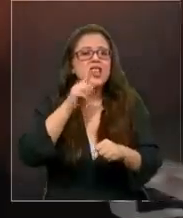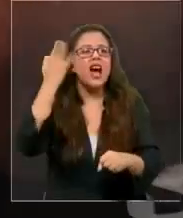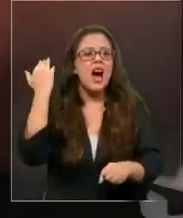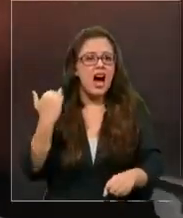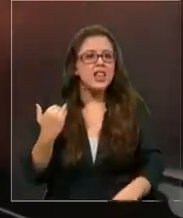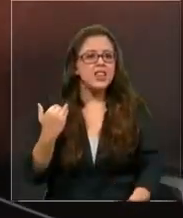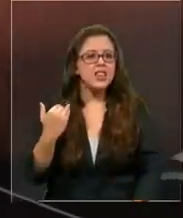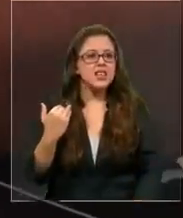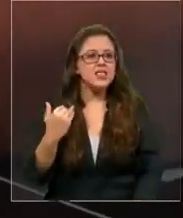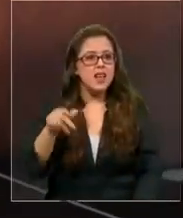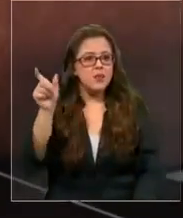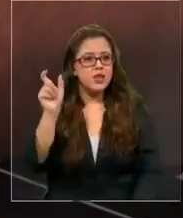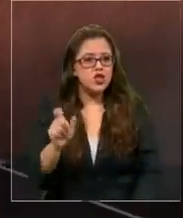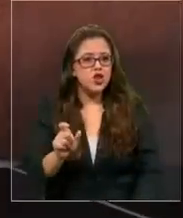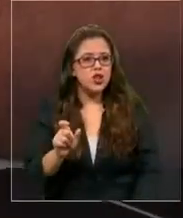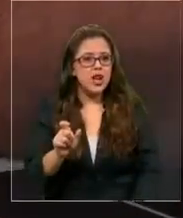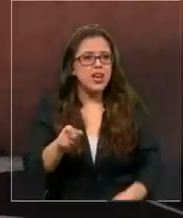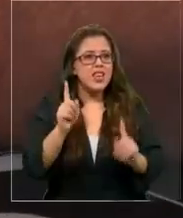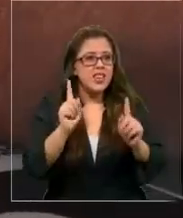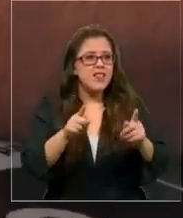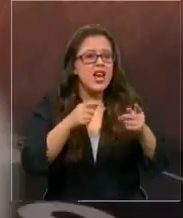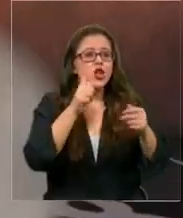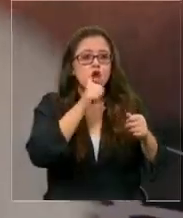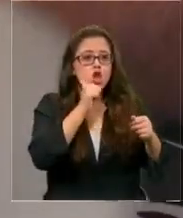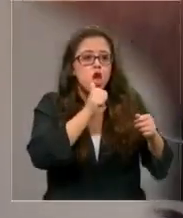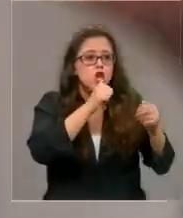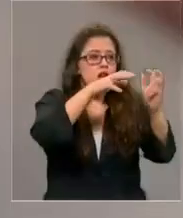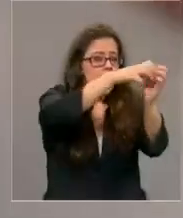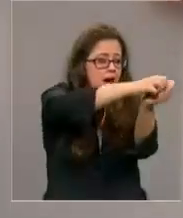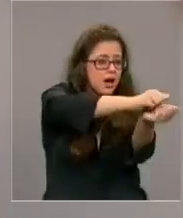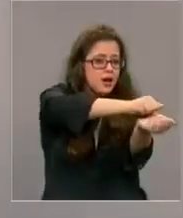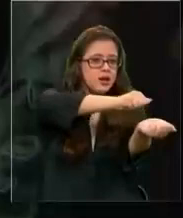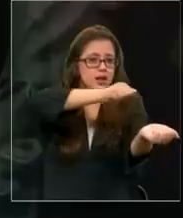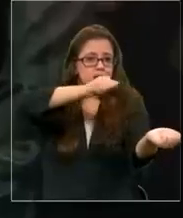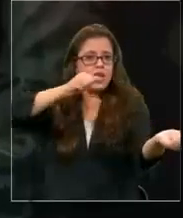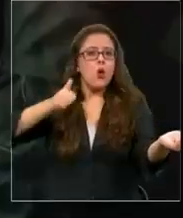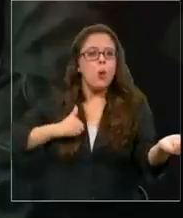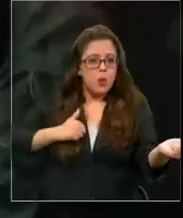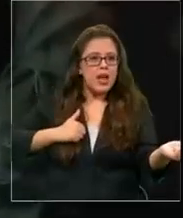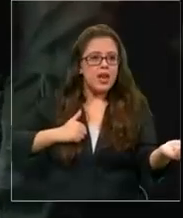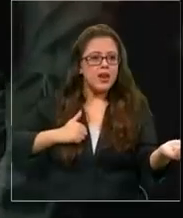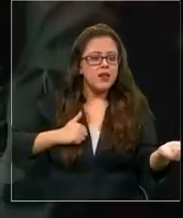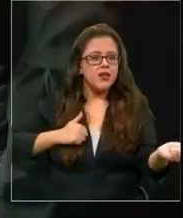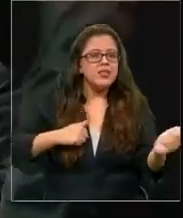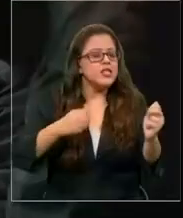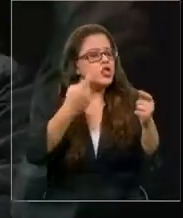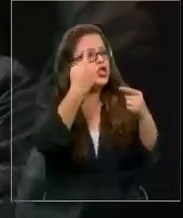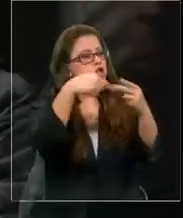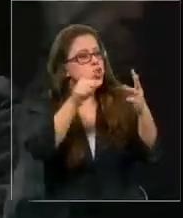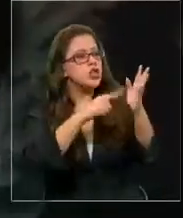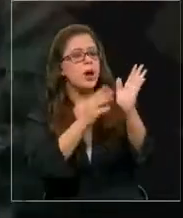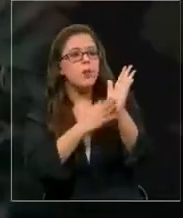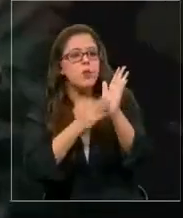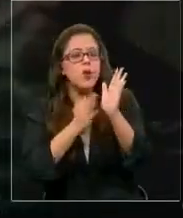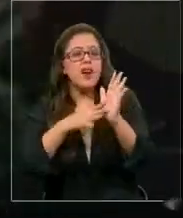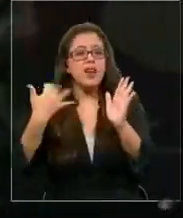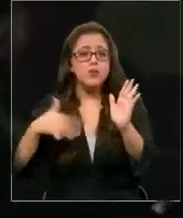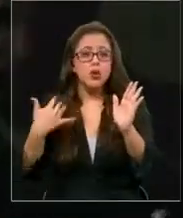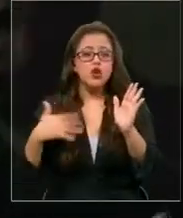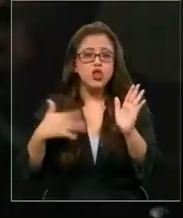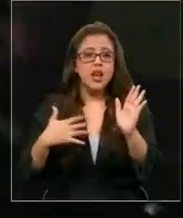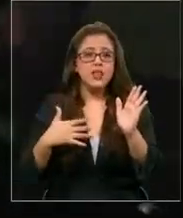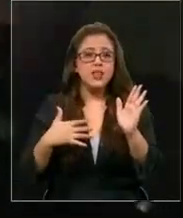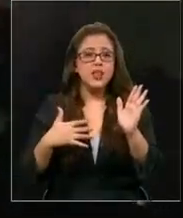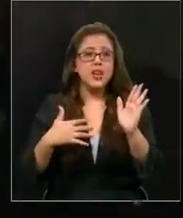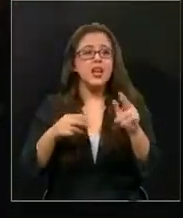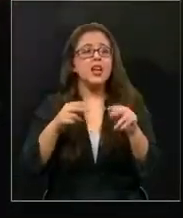Transantiago que tenía que instalar diariamente. Tenía que cumplir. Uno de los antecedentes más importantes es el